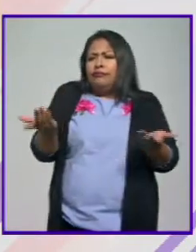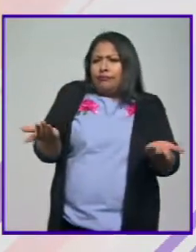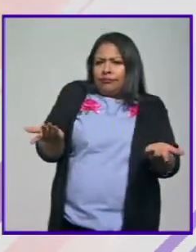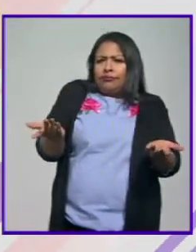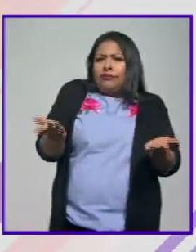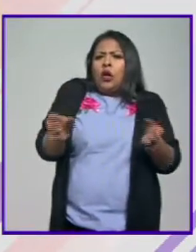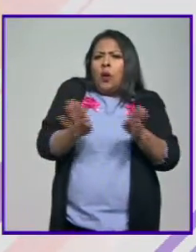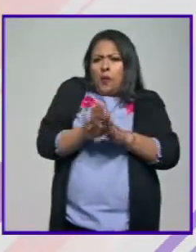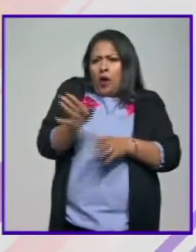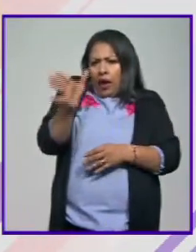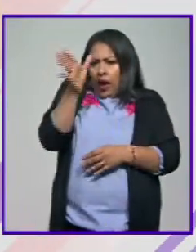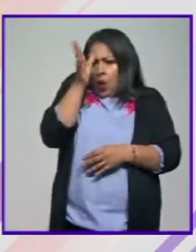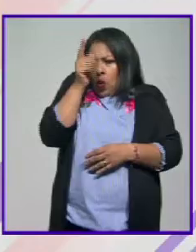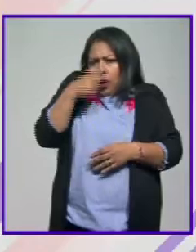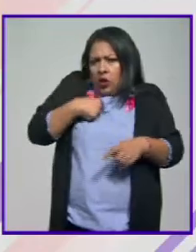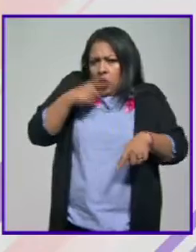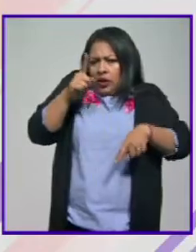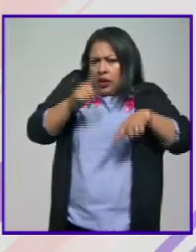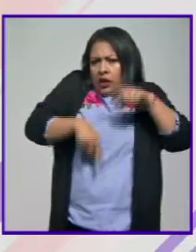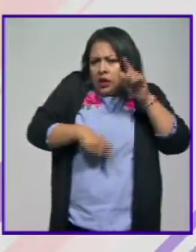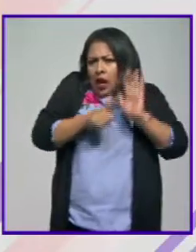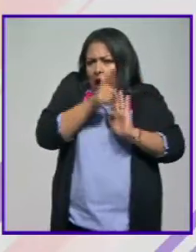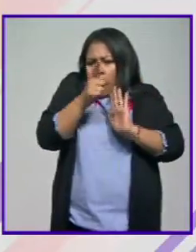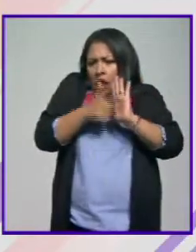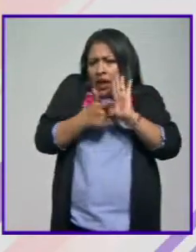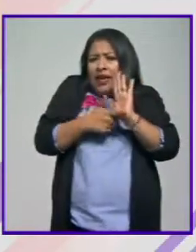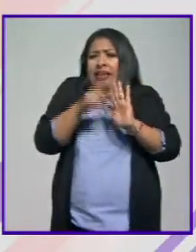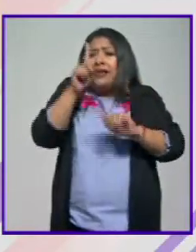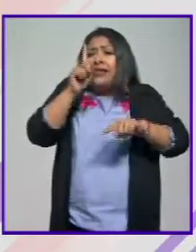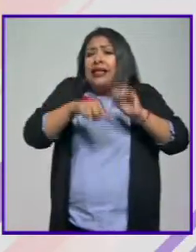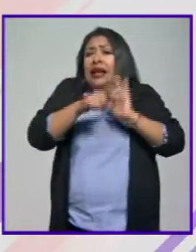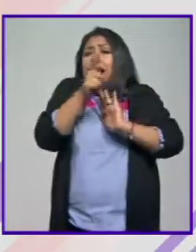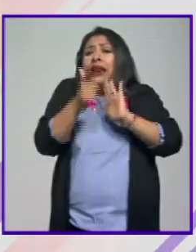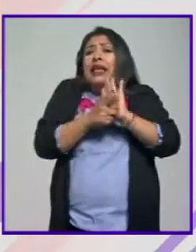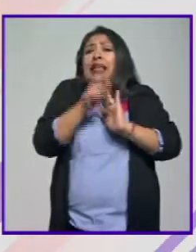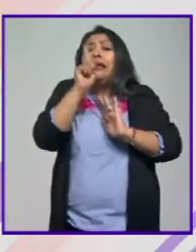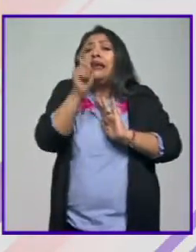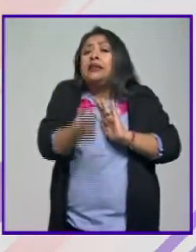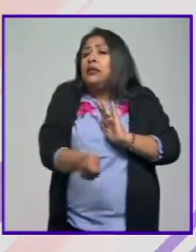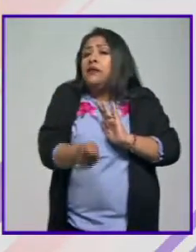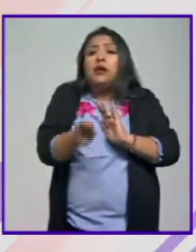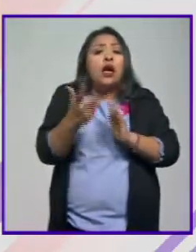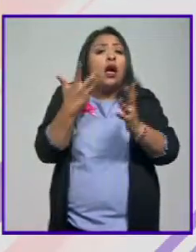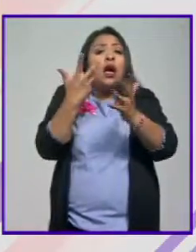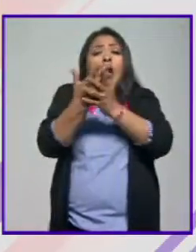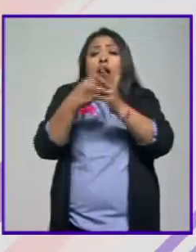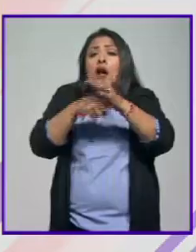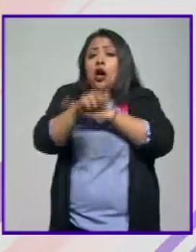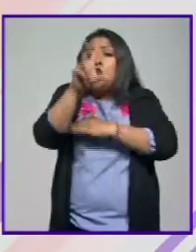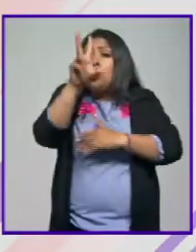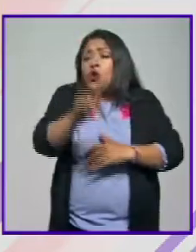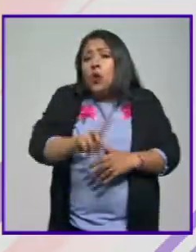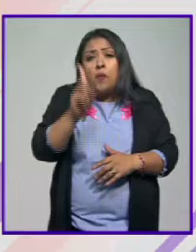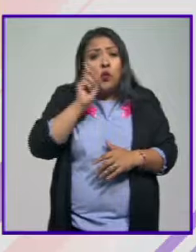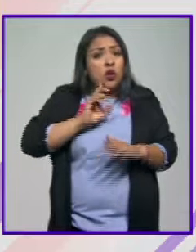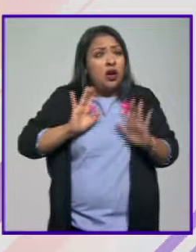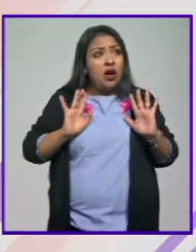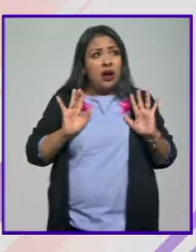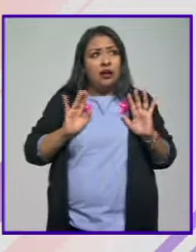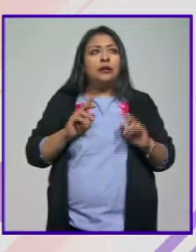la despenalización conmigo. Porque despenalizar quiere decir no llevar a la cárcel a las mujeres. ¿No?